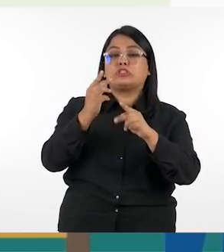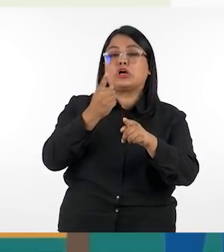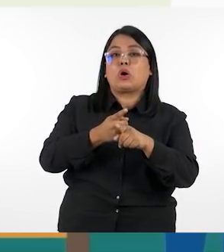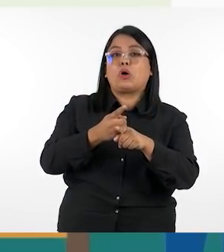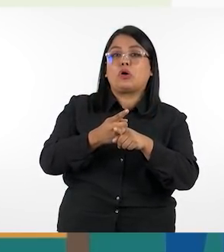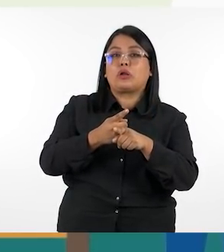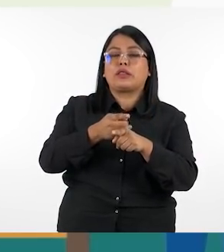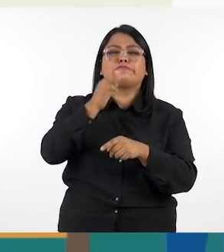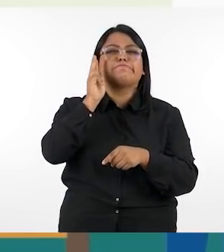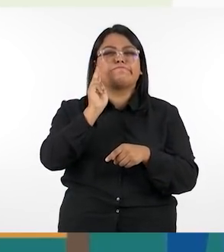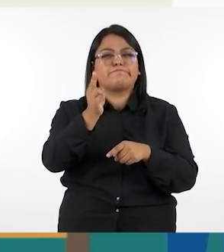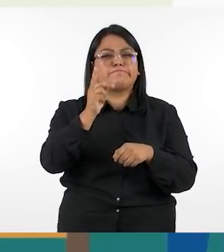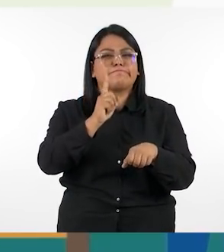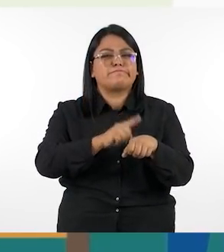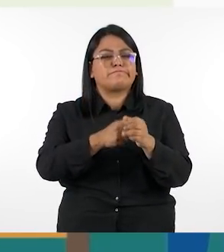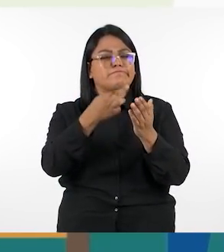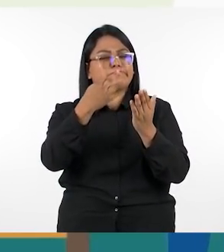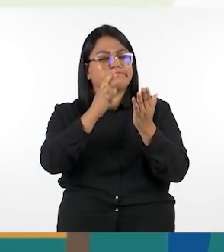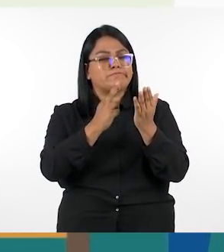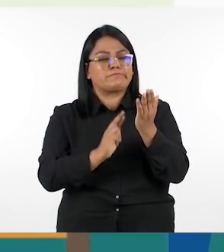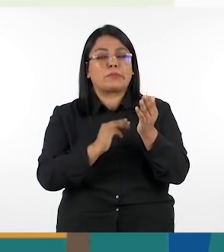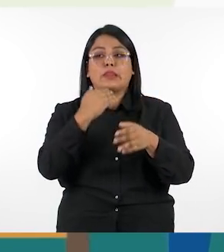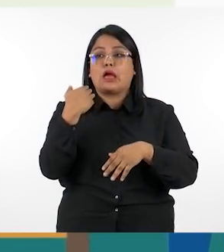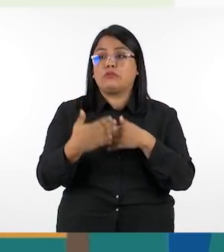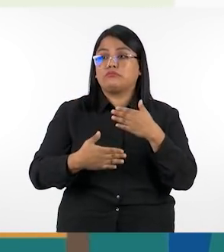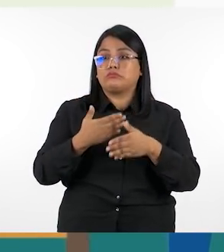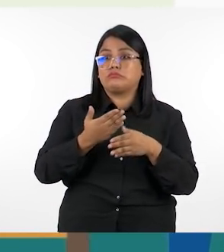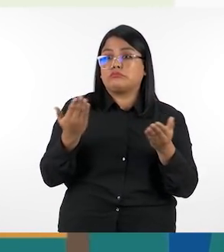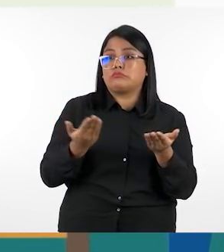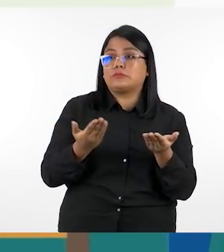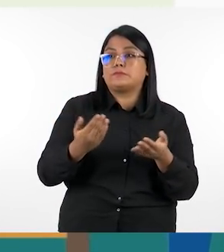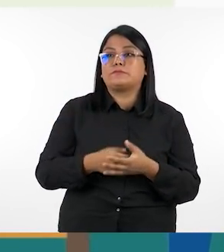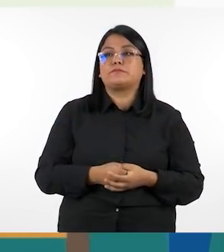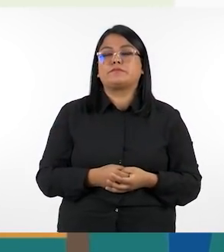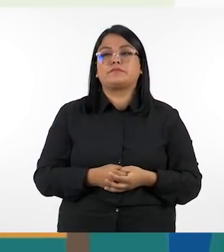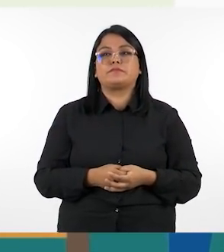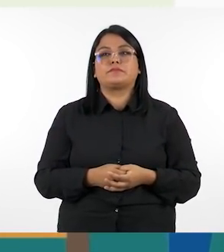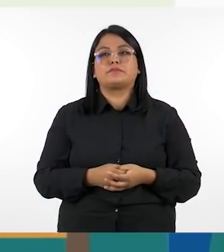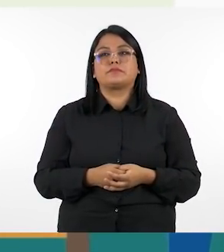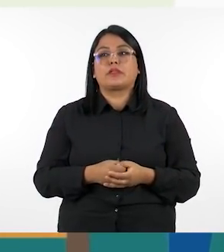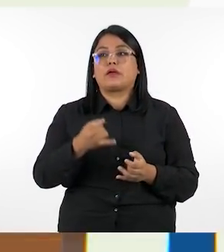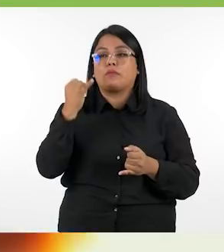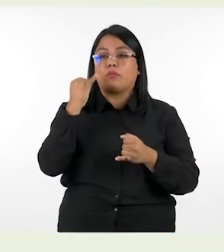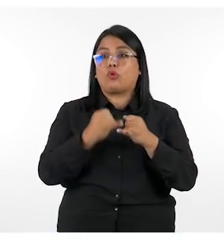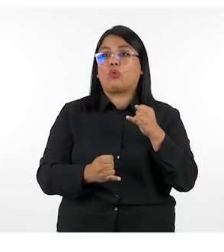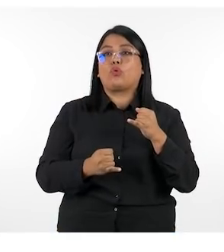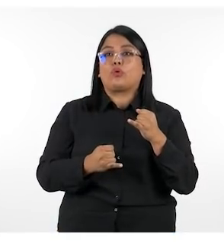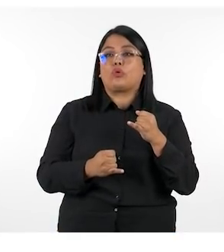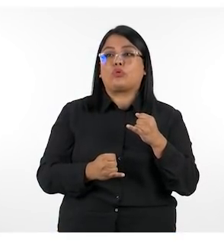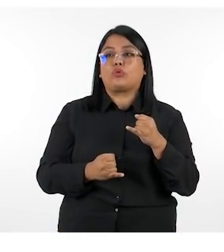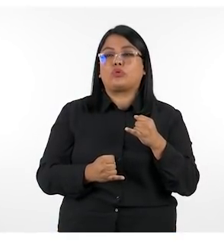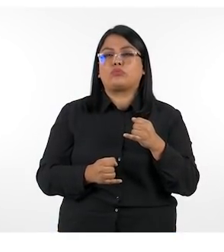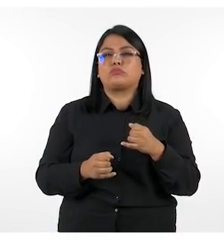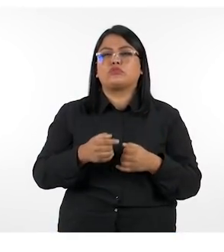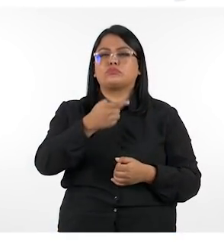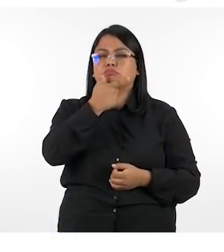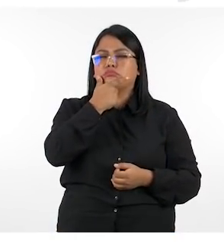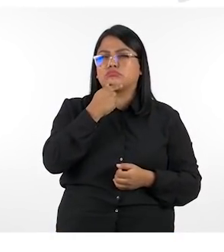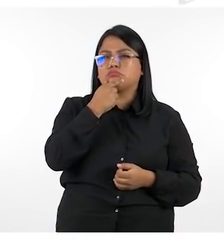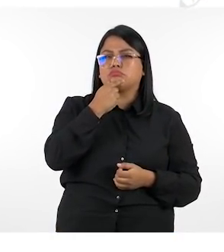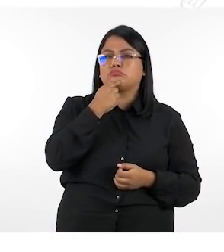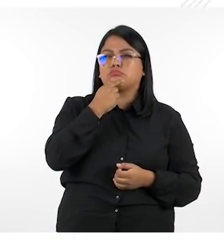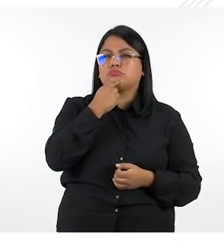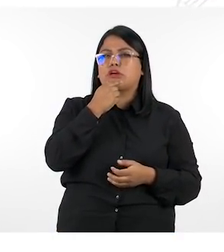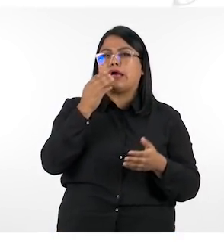respuesta es correcta y al mismo tiempo verificar el proceso realizado y por último nos